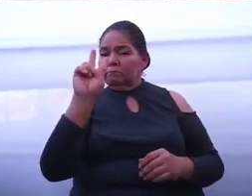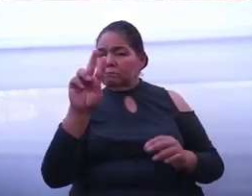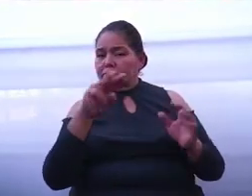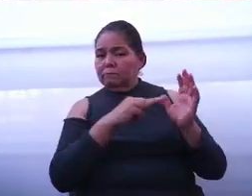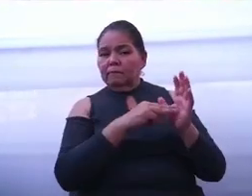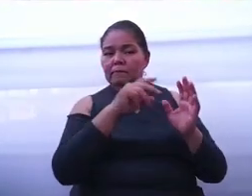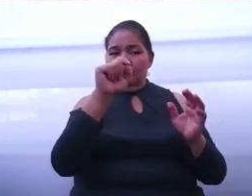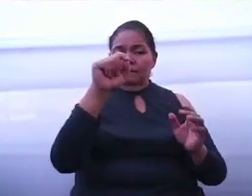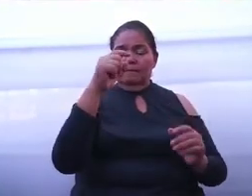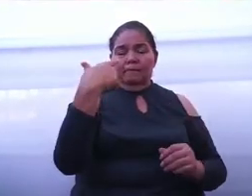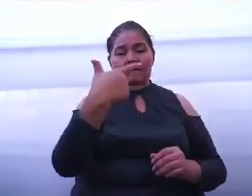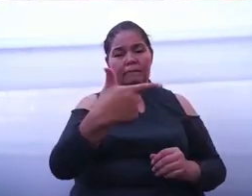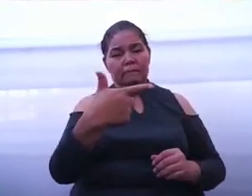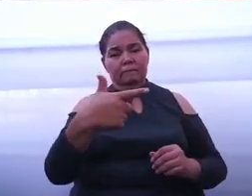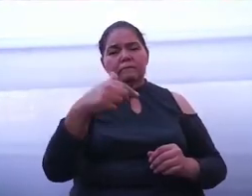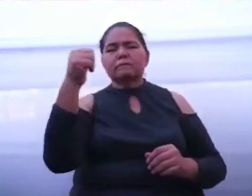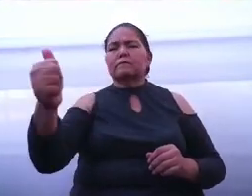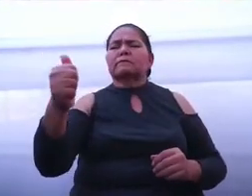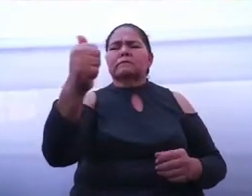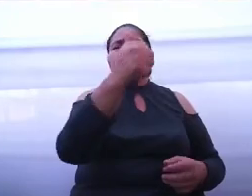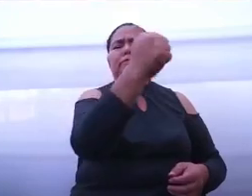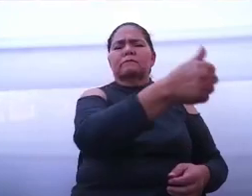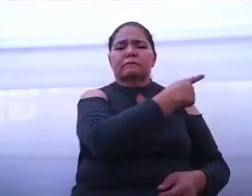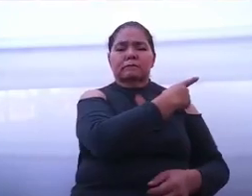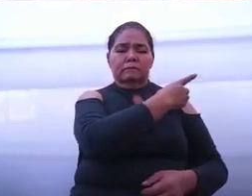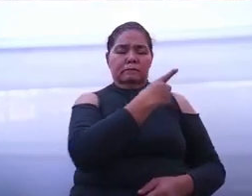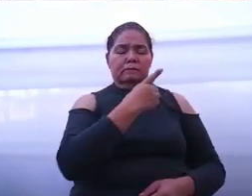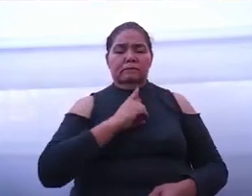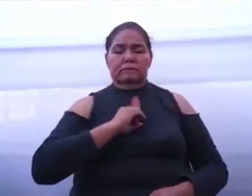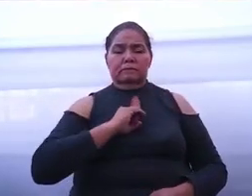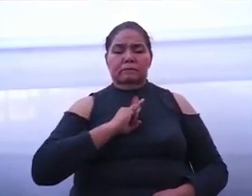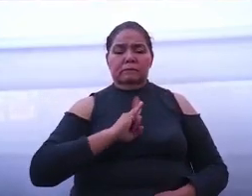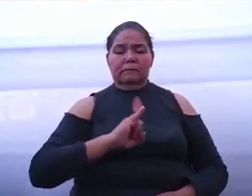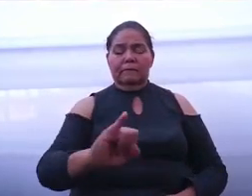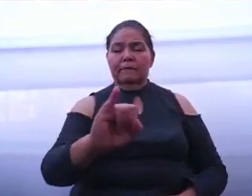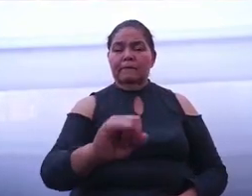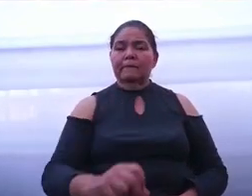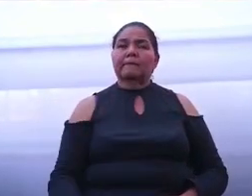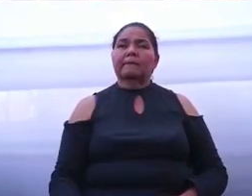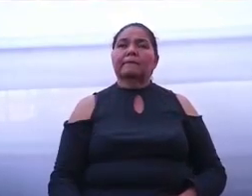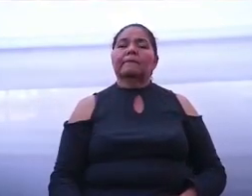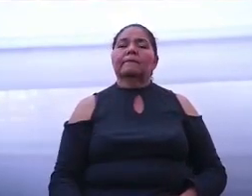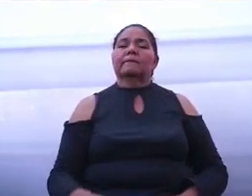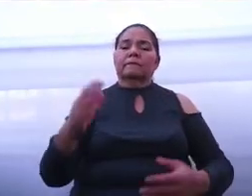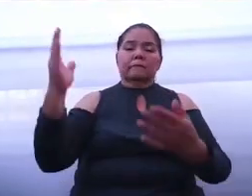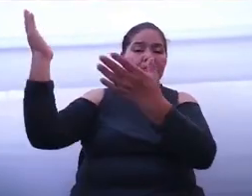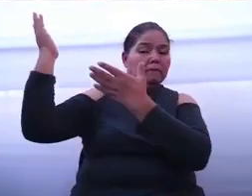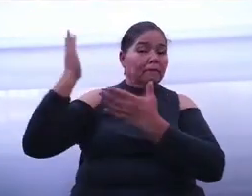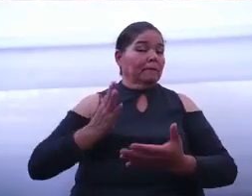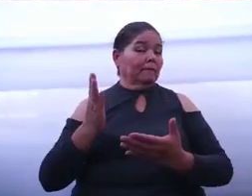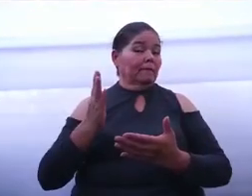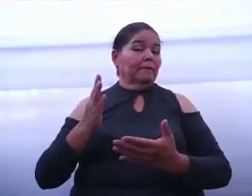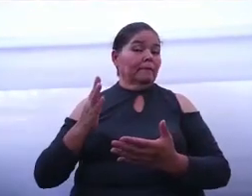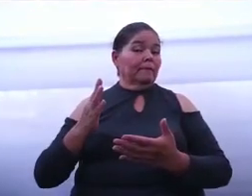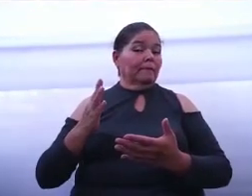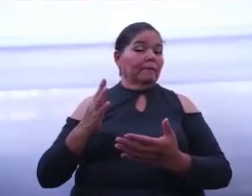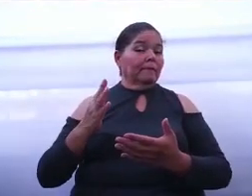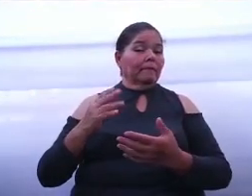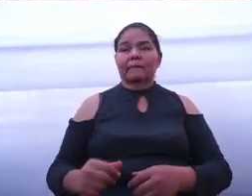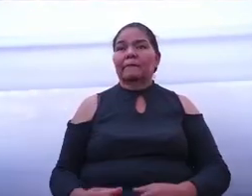a cada uno de los directores que hoy llegan con nosotros y a cada uno de los